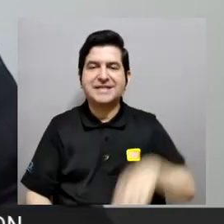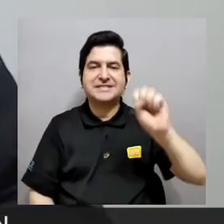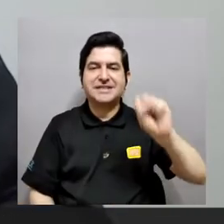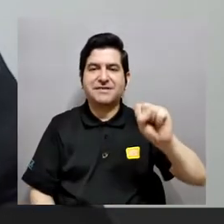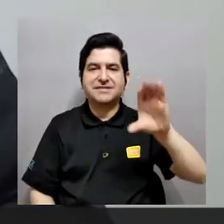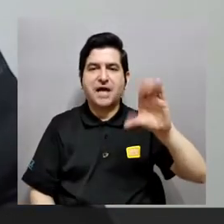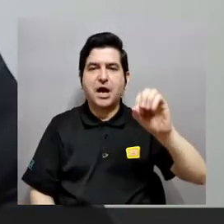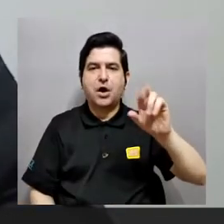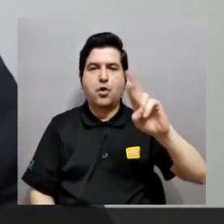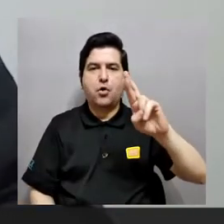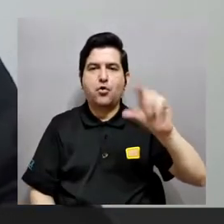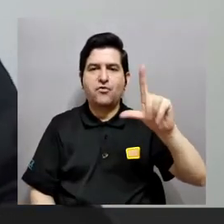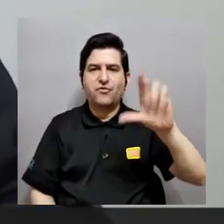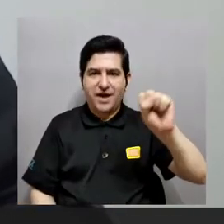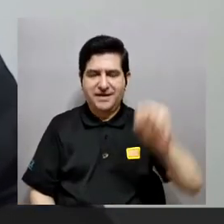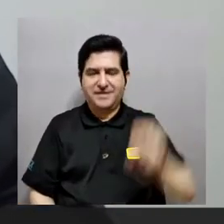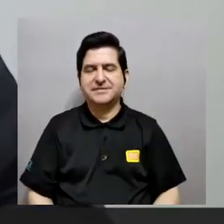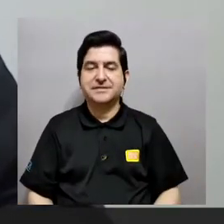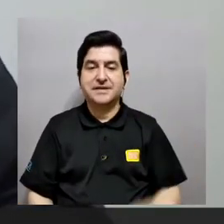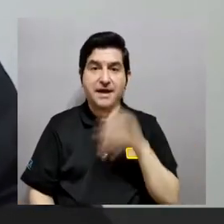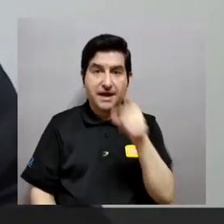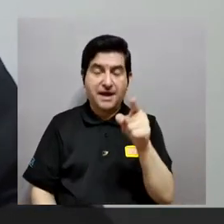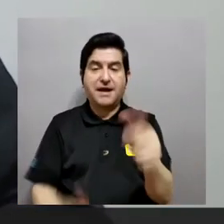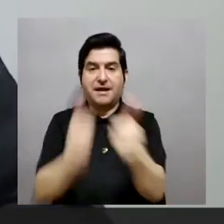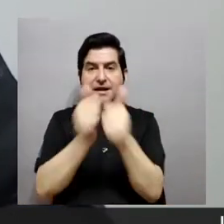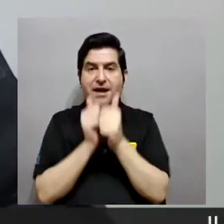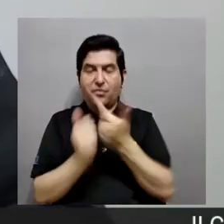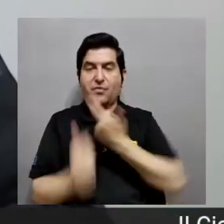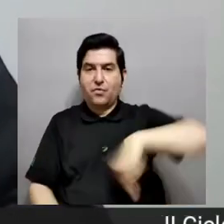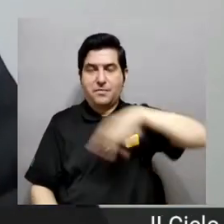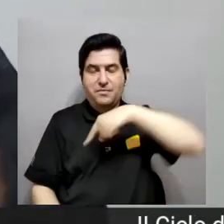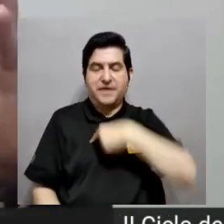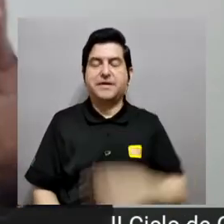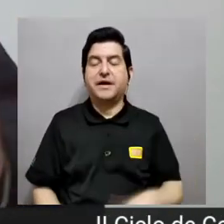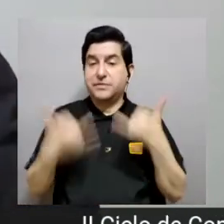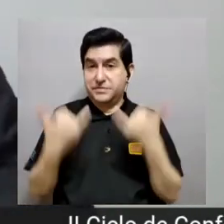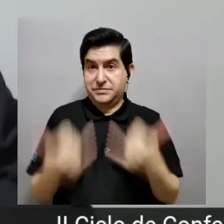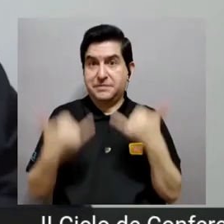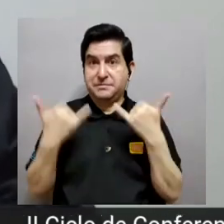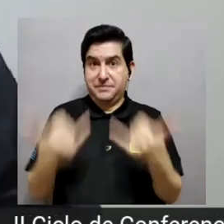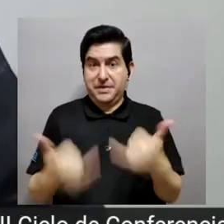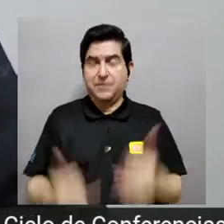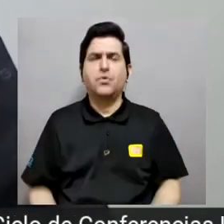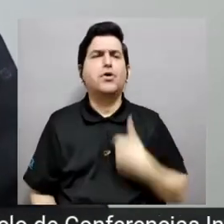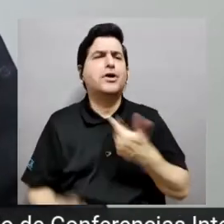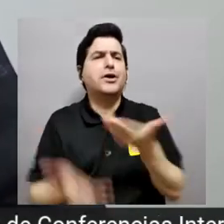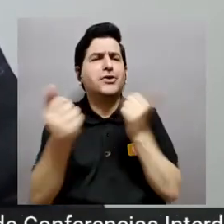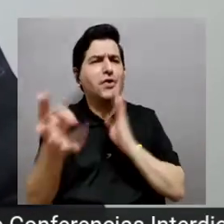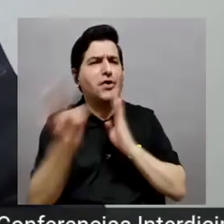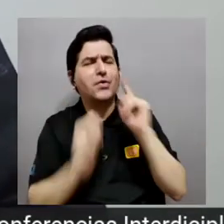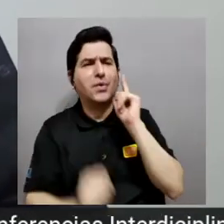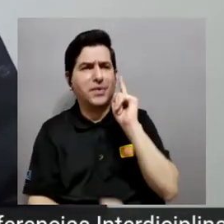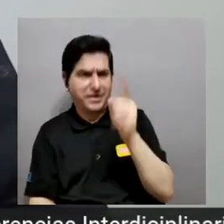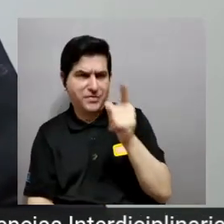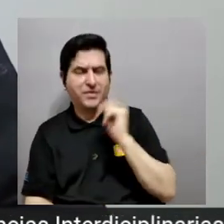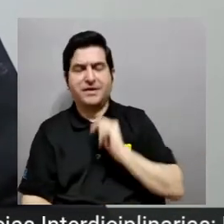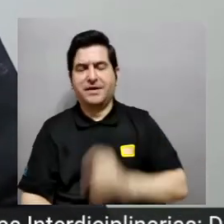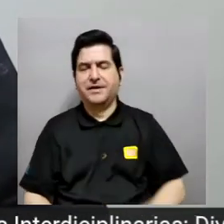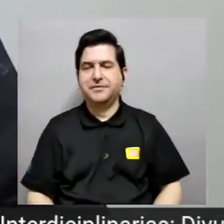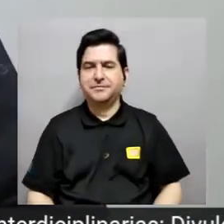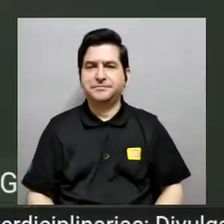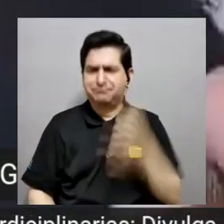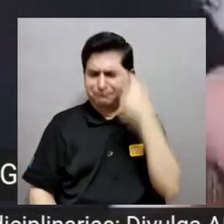para la divulgación nacional de las ciencias Sebastián Corrales González Tocayo que se encuentra con nosotros aquí en vivo